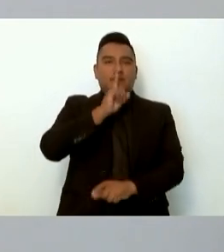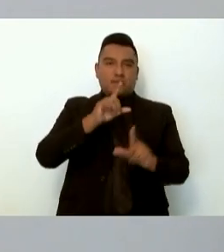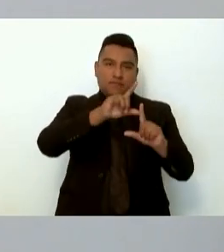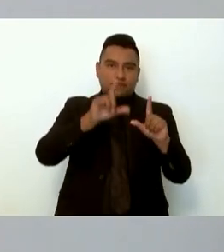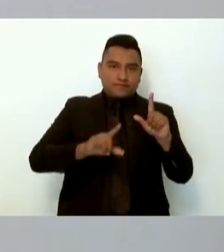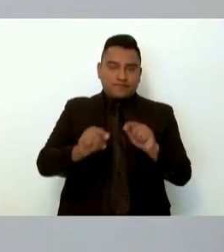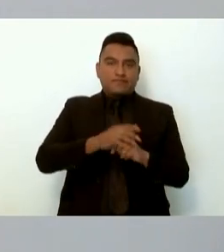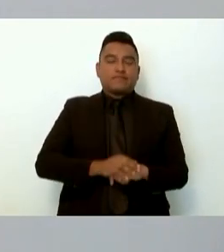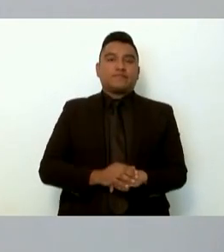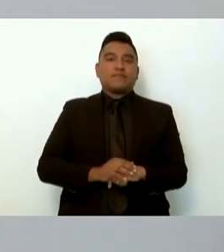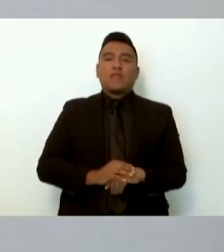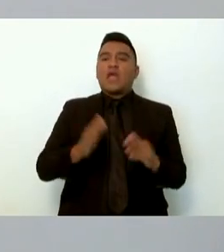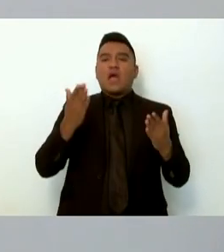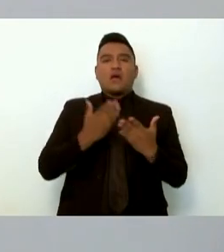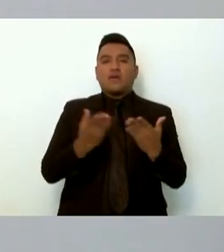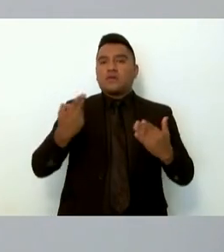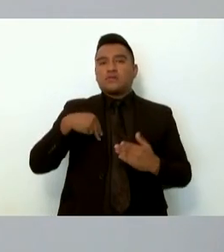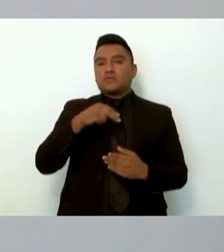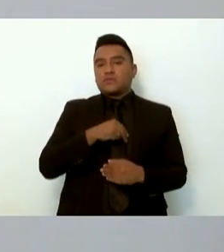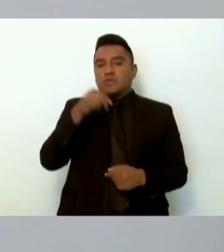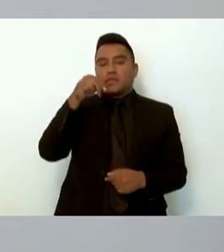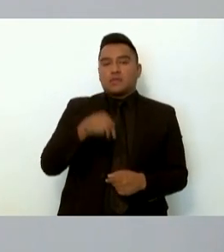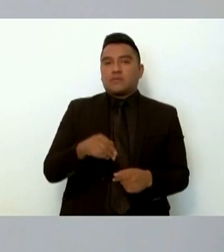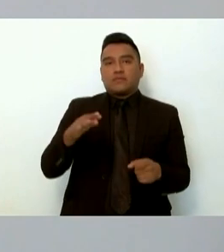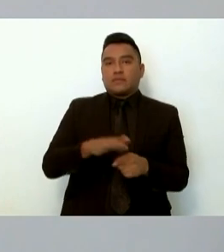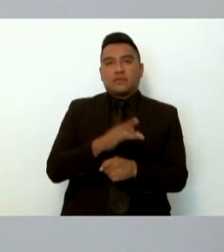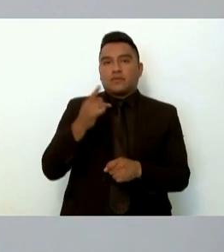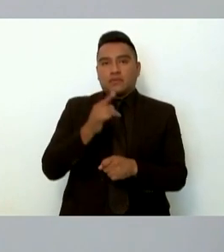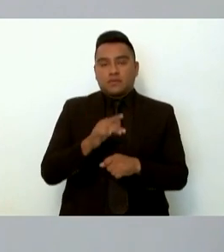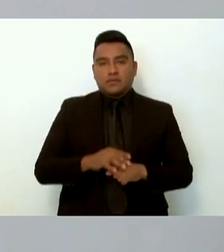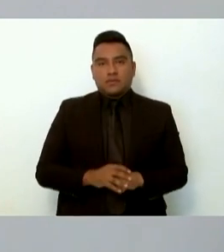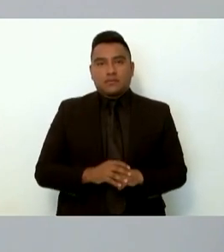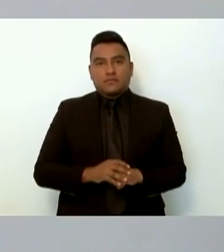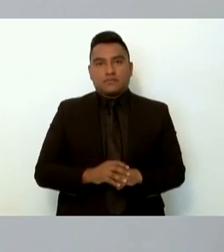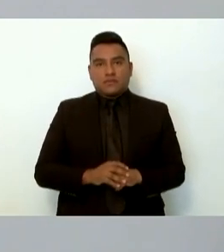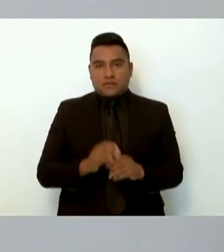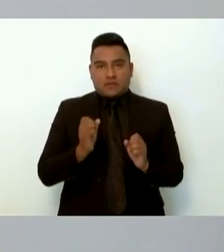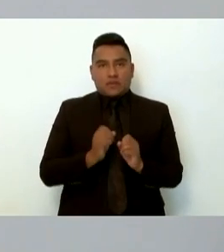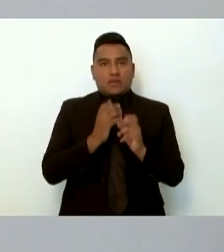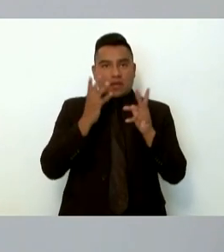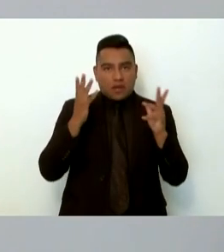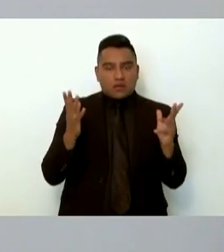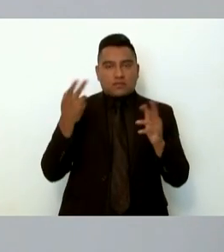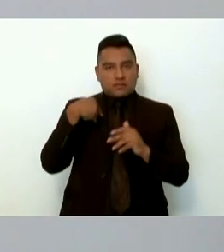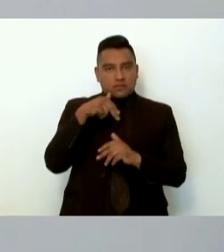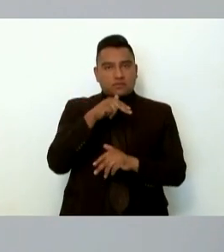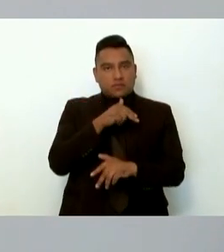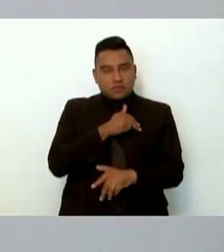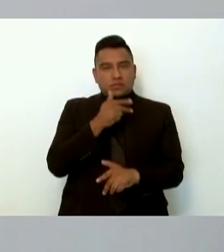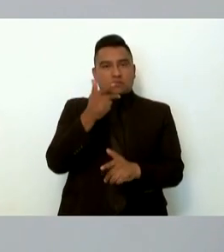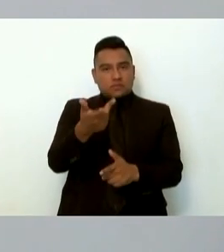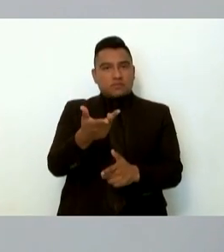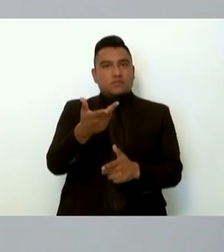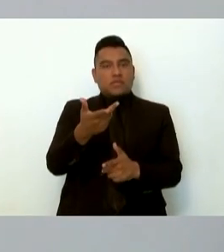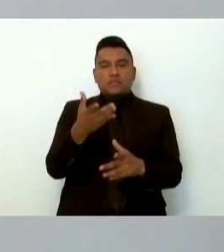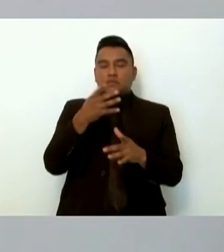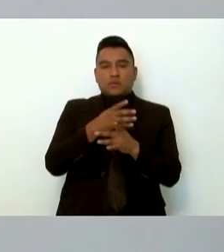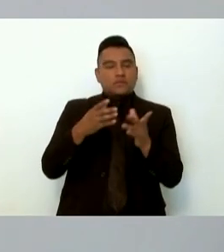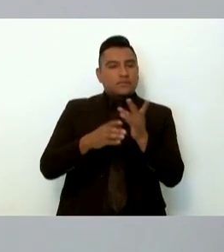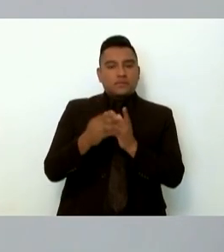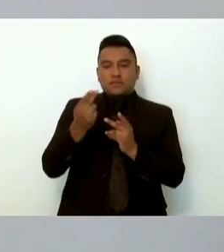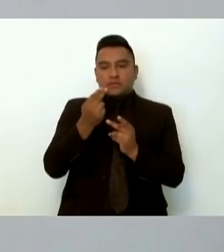en este momento? por supuesto que se siguen desarrollando las acciones necesarias para